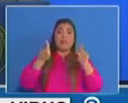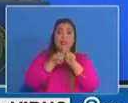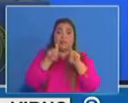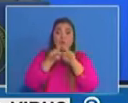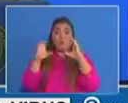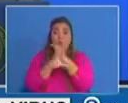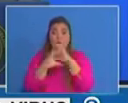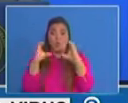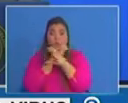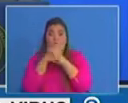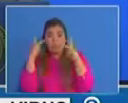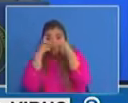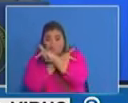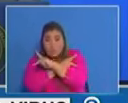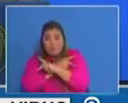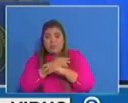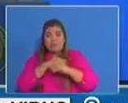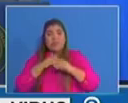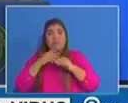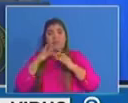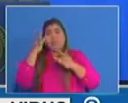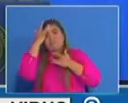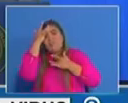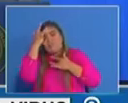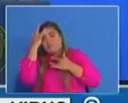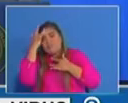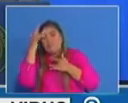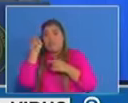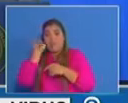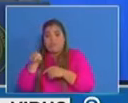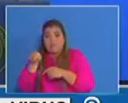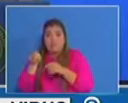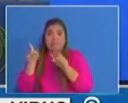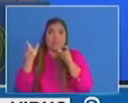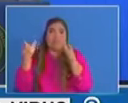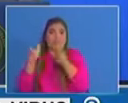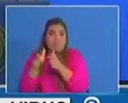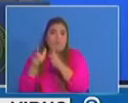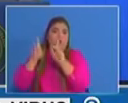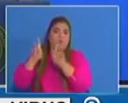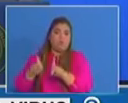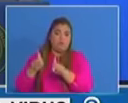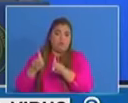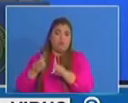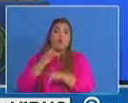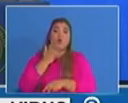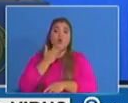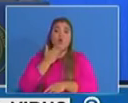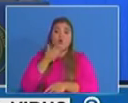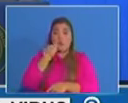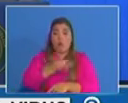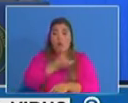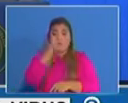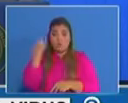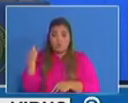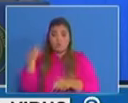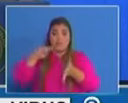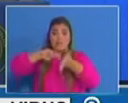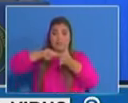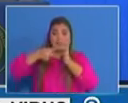Entonces aquí lo que observamos en las barras azules en la base son los casos de cuidado intensivo